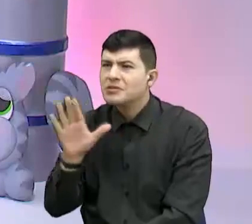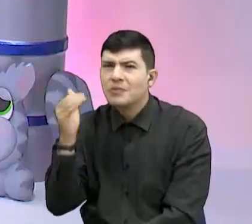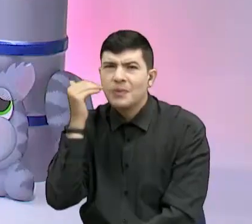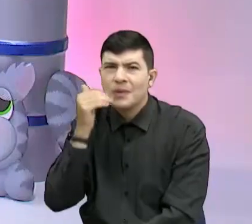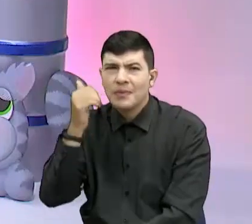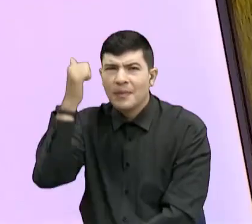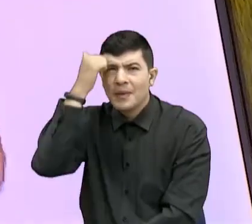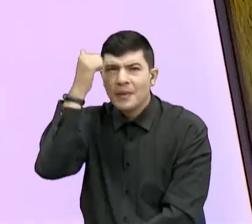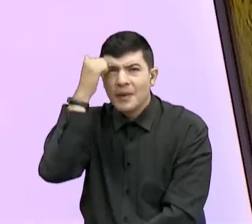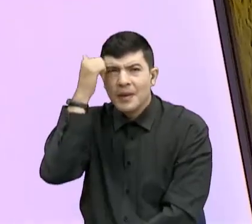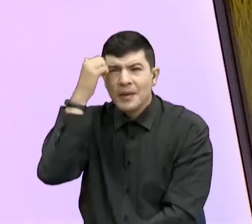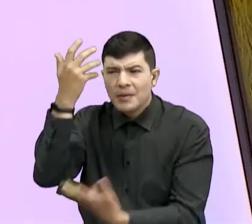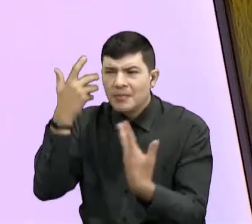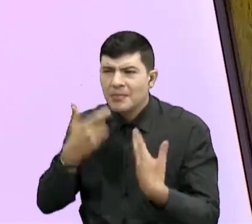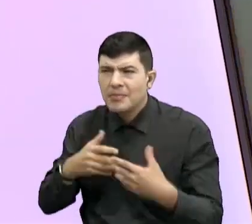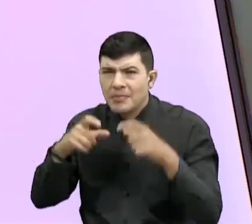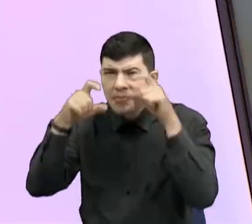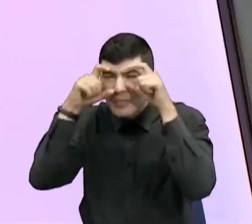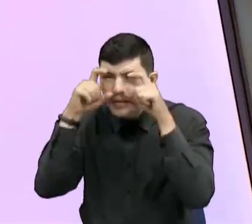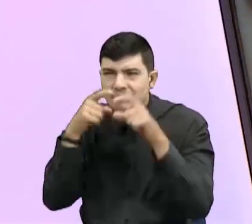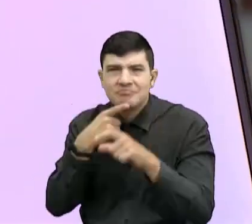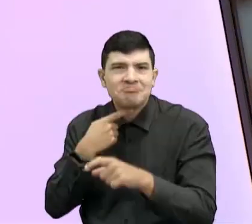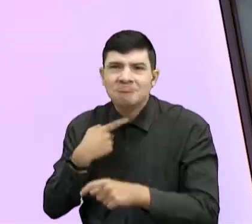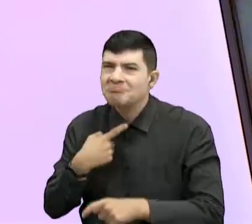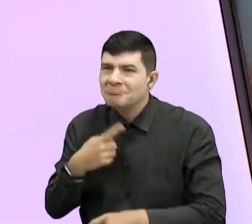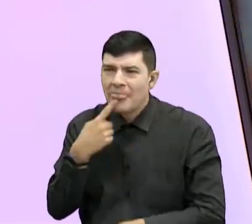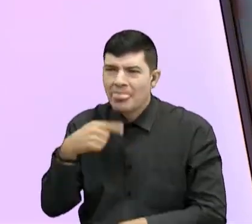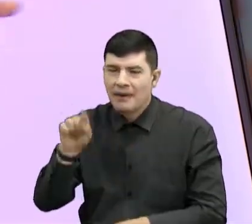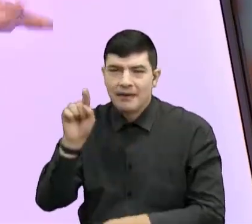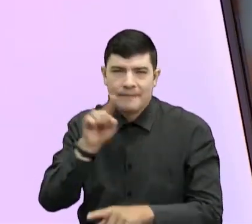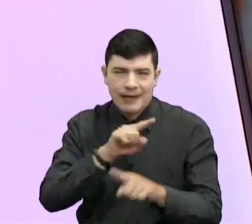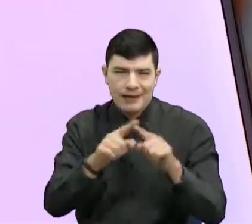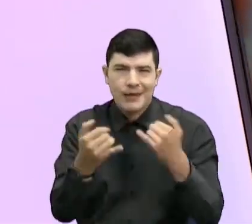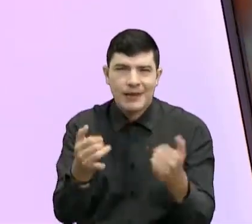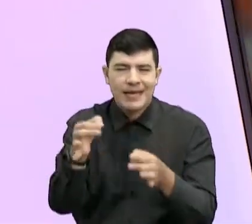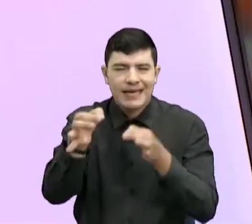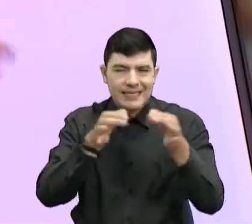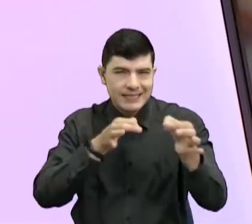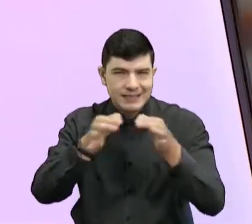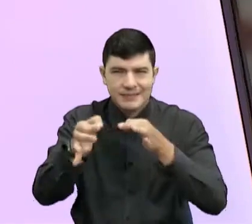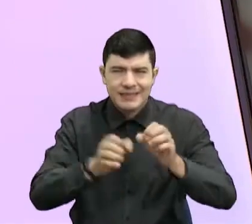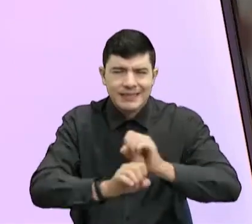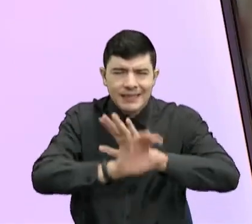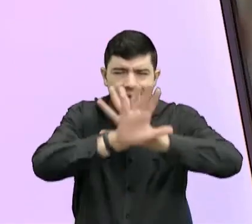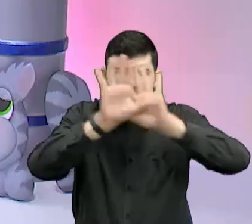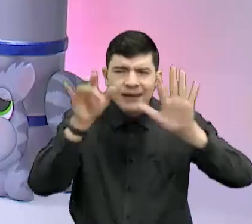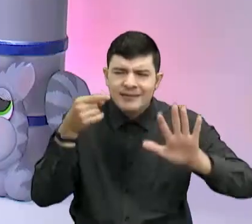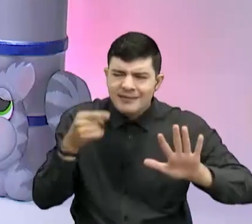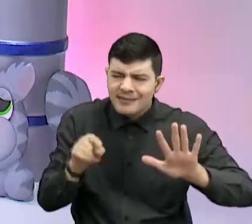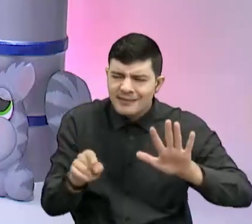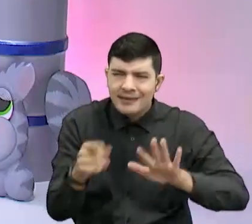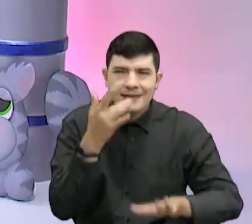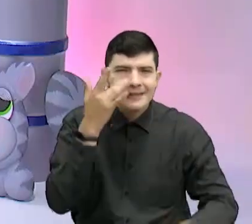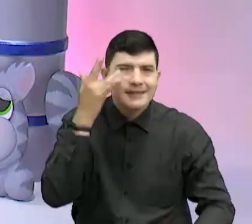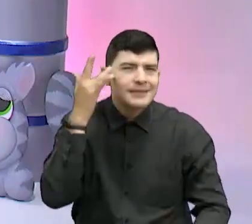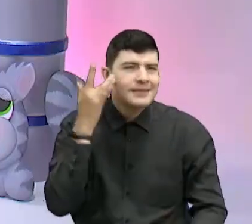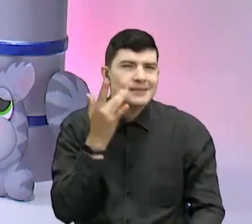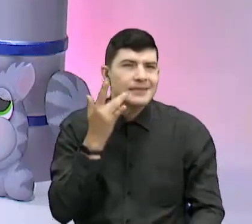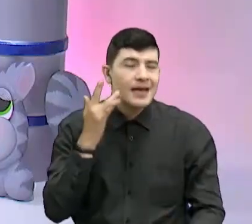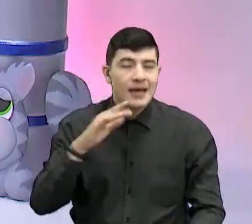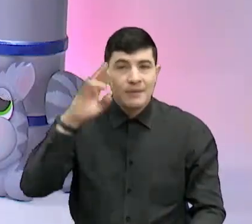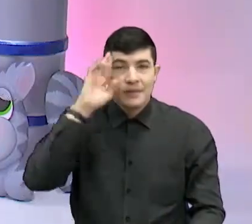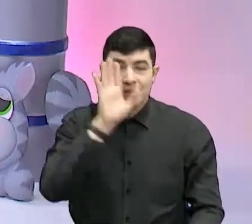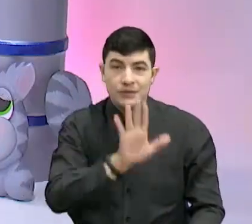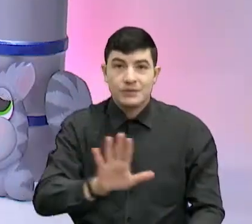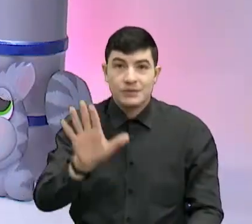Así es. Pero especifiquemos a la cada uno de los órganos de los sentidos porque para eso fue que vinimos el día de hoy a la... Entonces, los chicos allá en sus